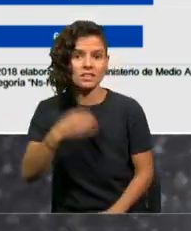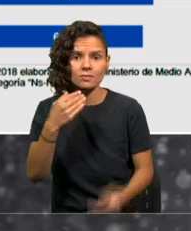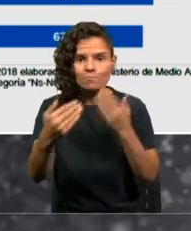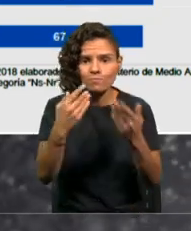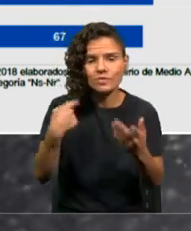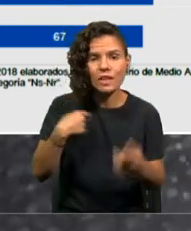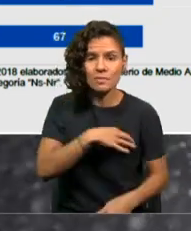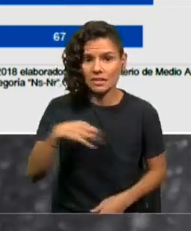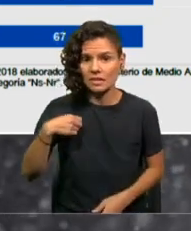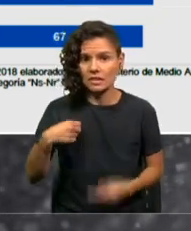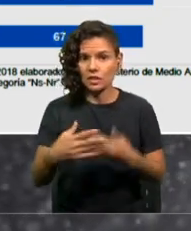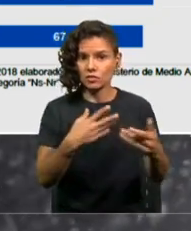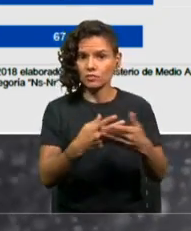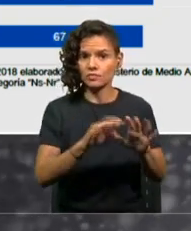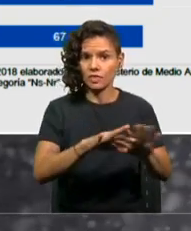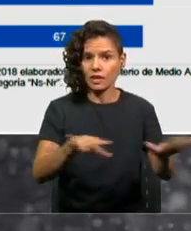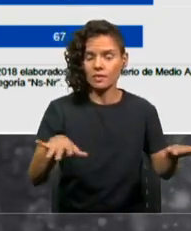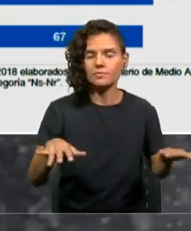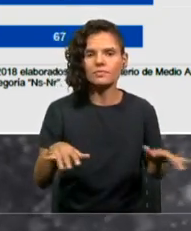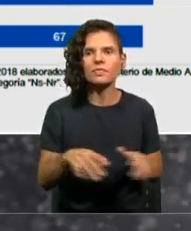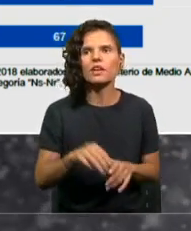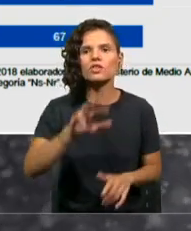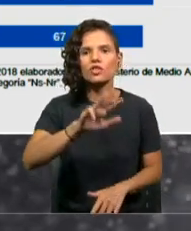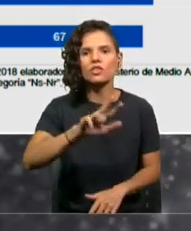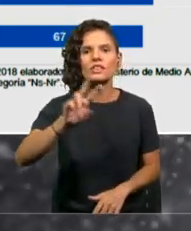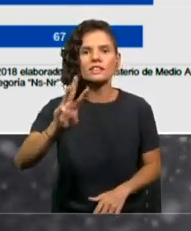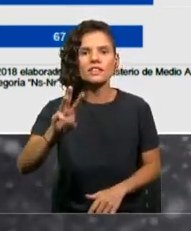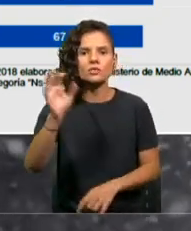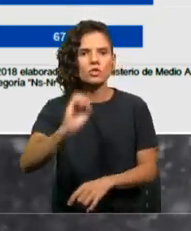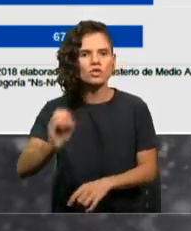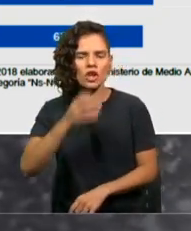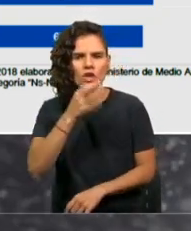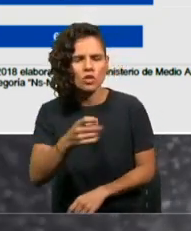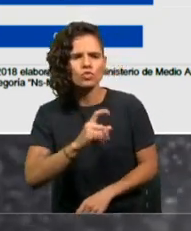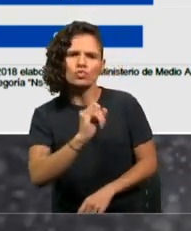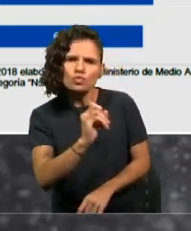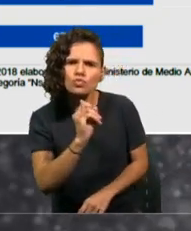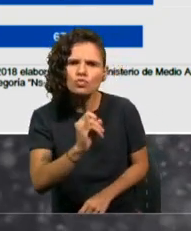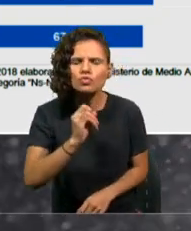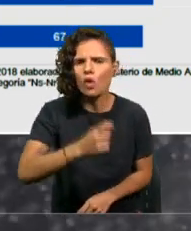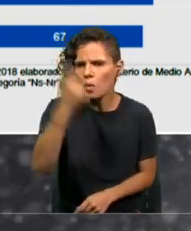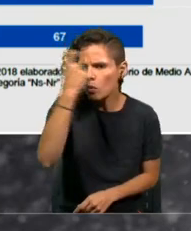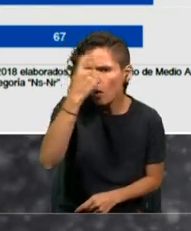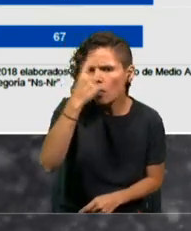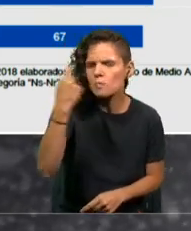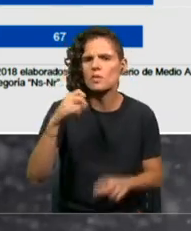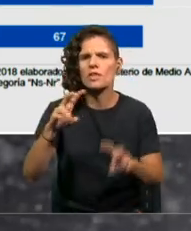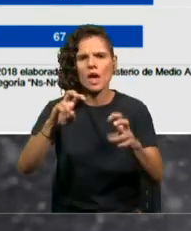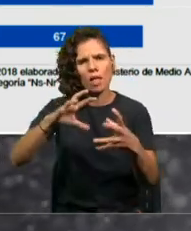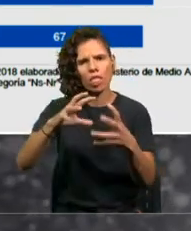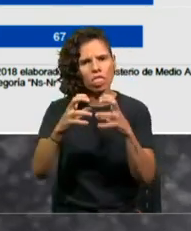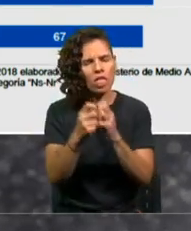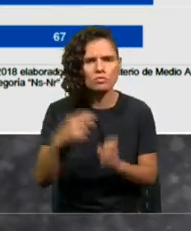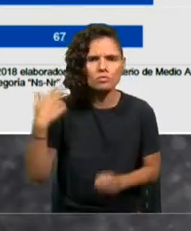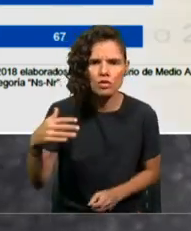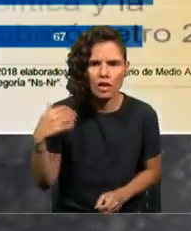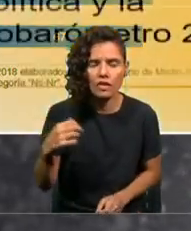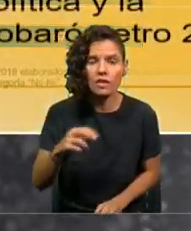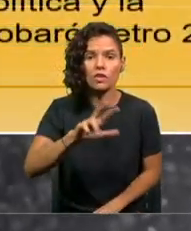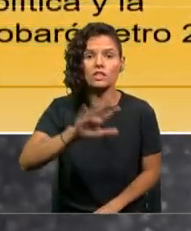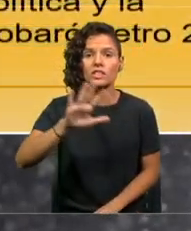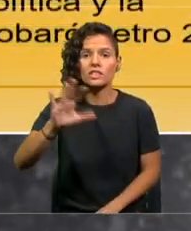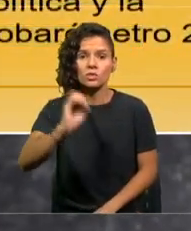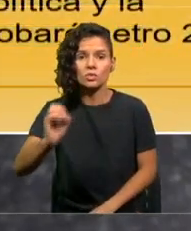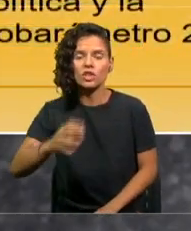el 93% dice que le preocupa mucho, que es muy importante el cambio climático y el 85% que es muy